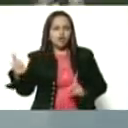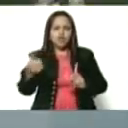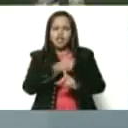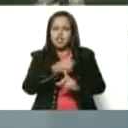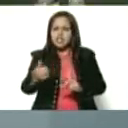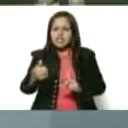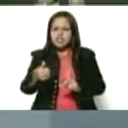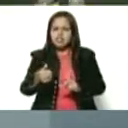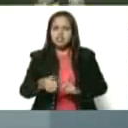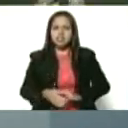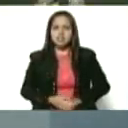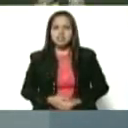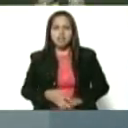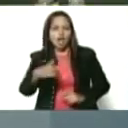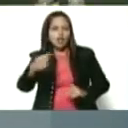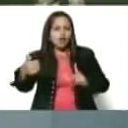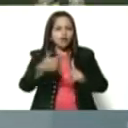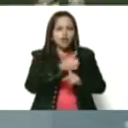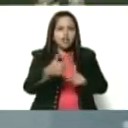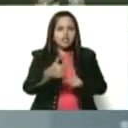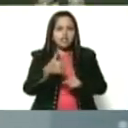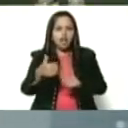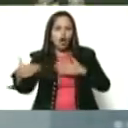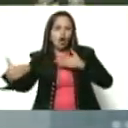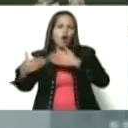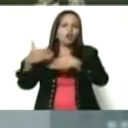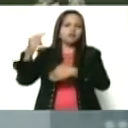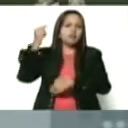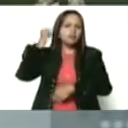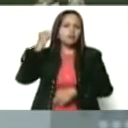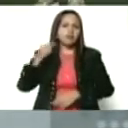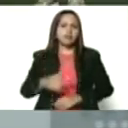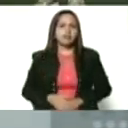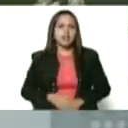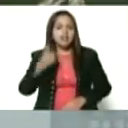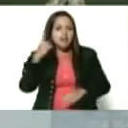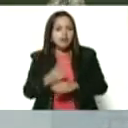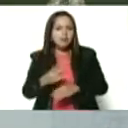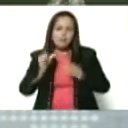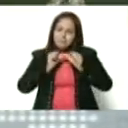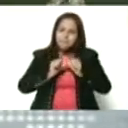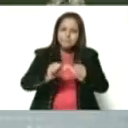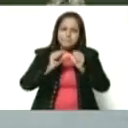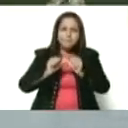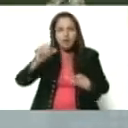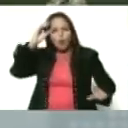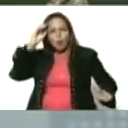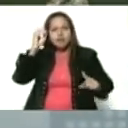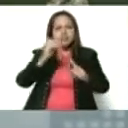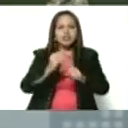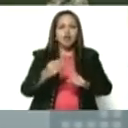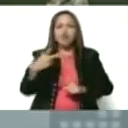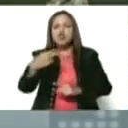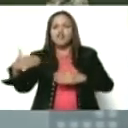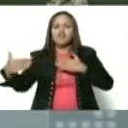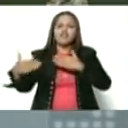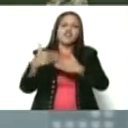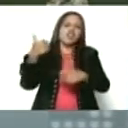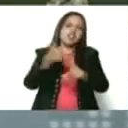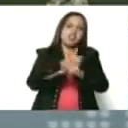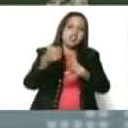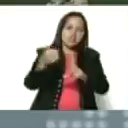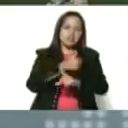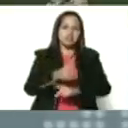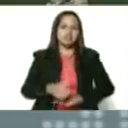de la no violencia contra la mujer, tenemos que empeñarnos en ese objetivo, la no violencia